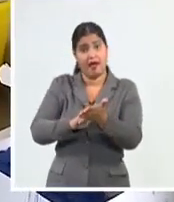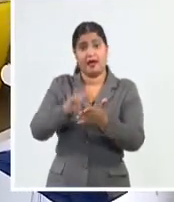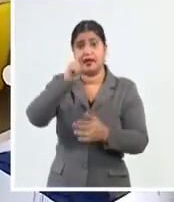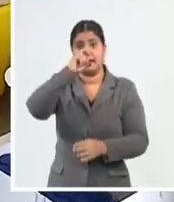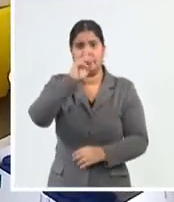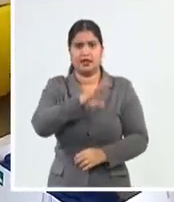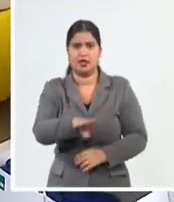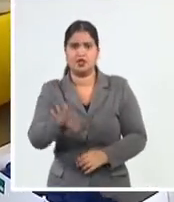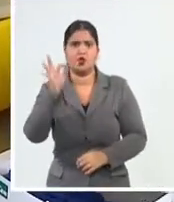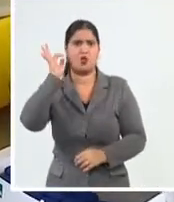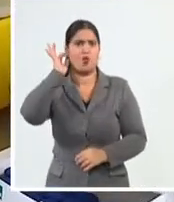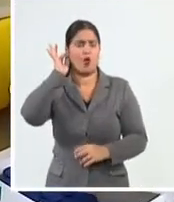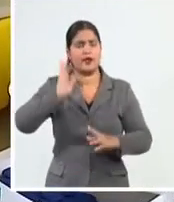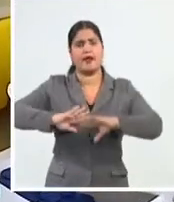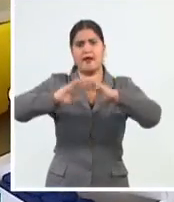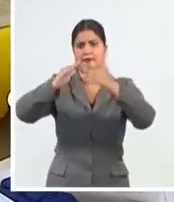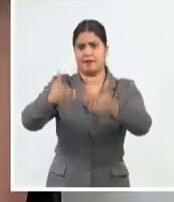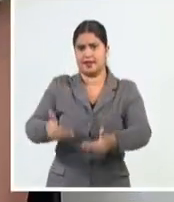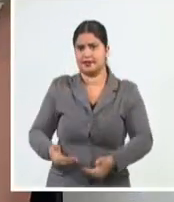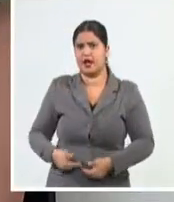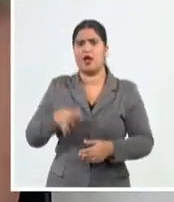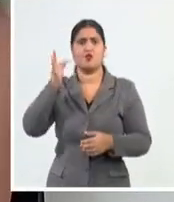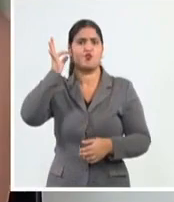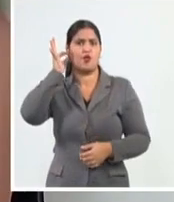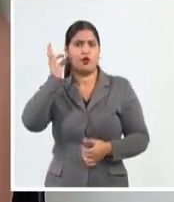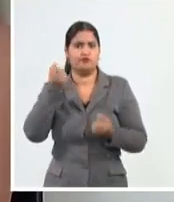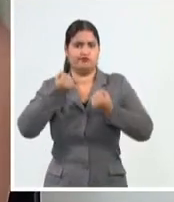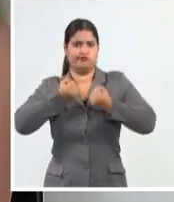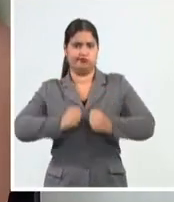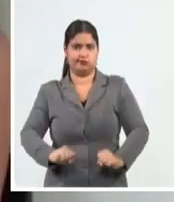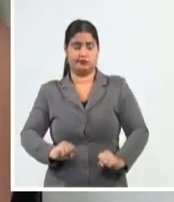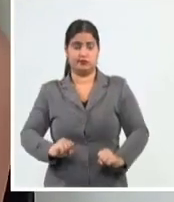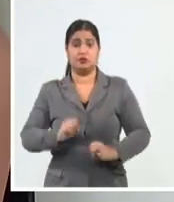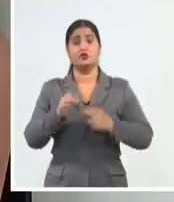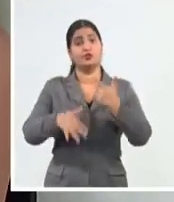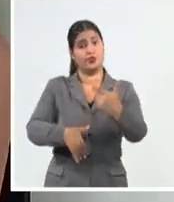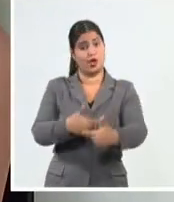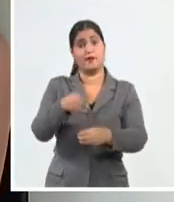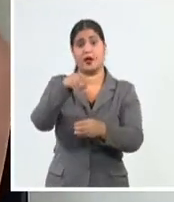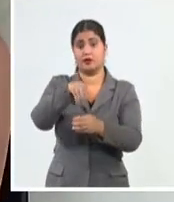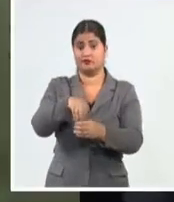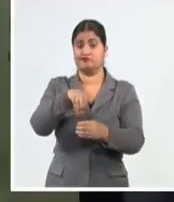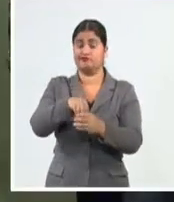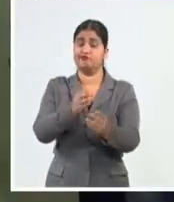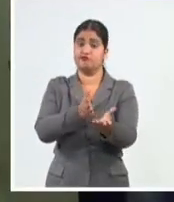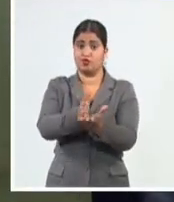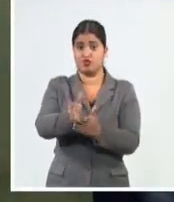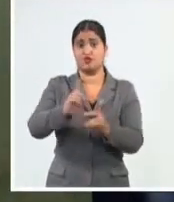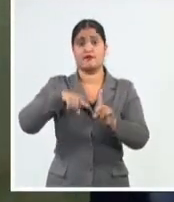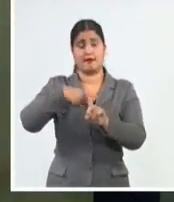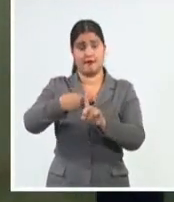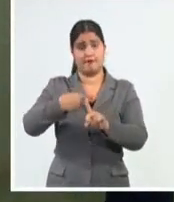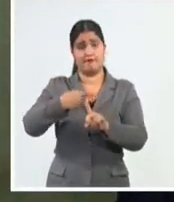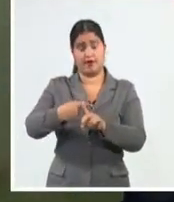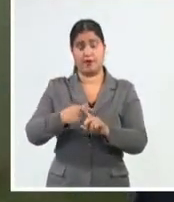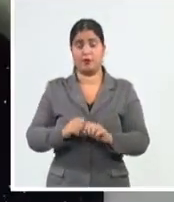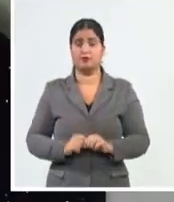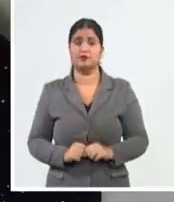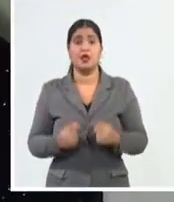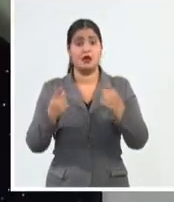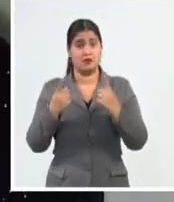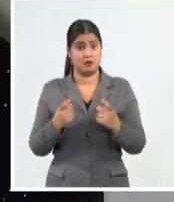gestantes y vulnerables es perceptible, por lo que se demandan otras acciones que implican aumentar los puestos para las tomas de test